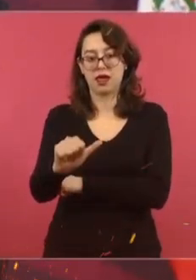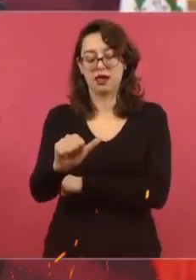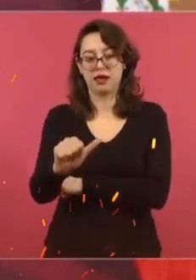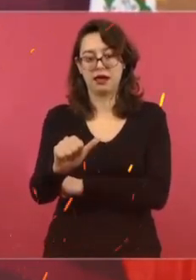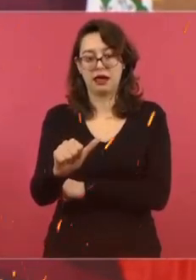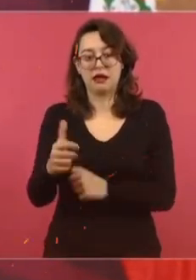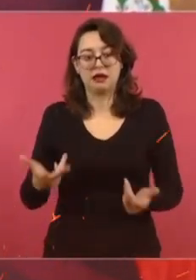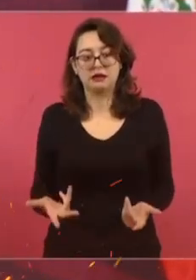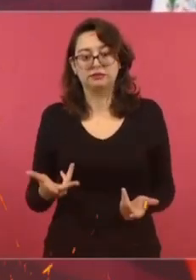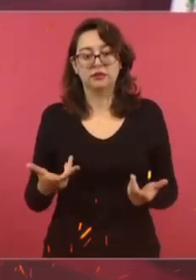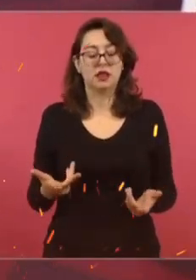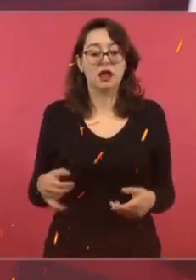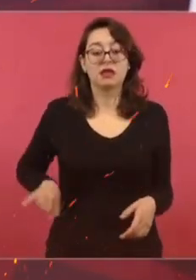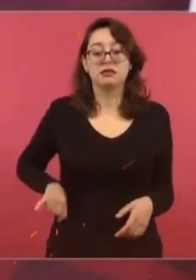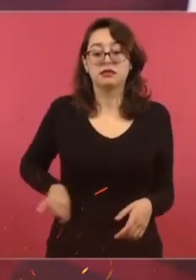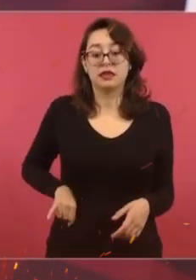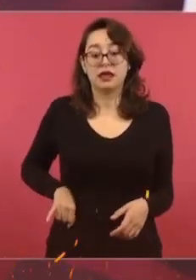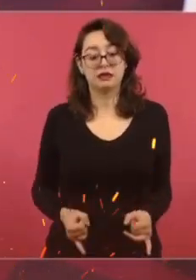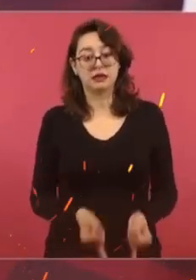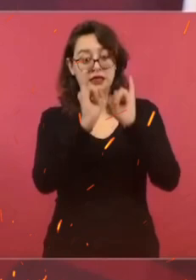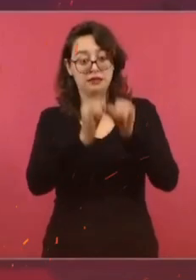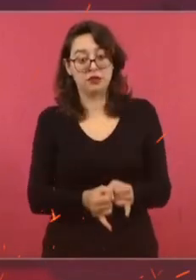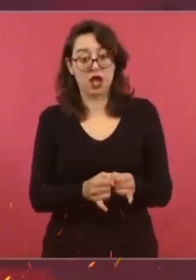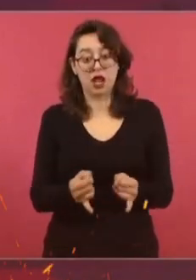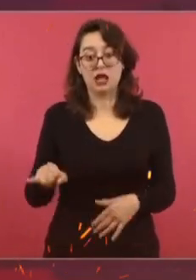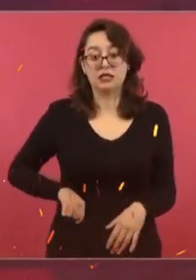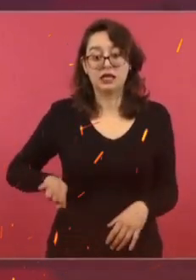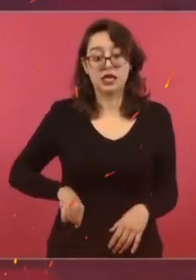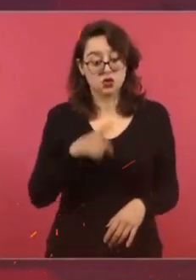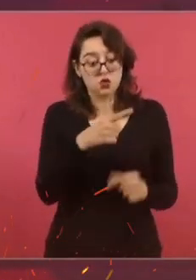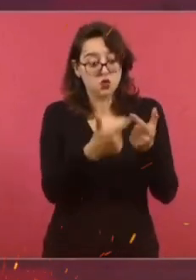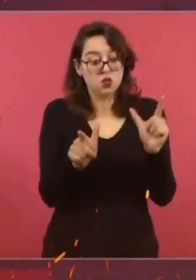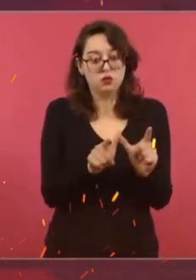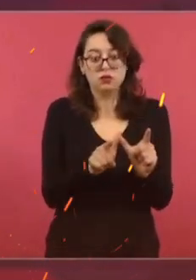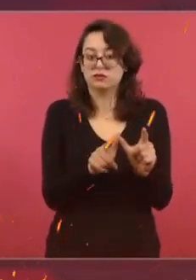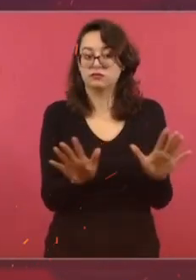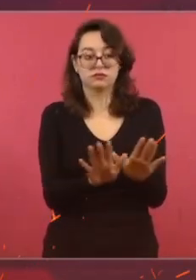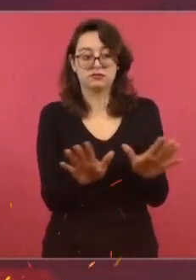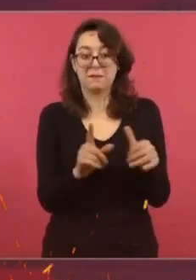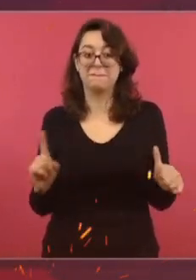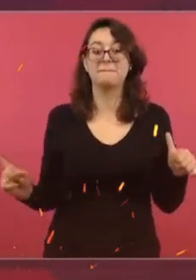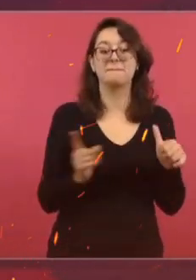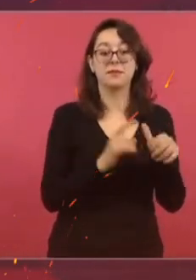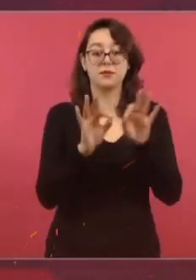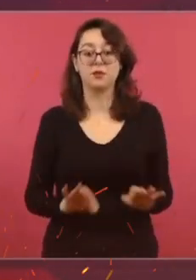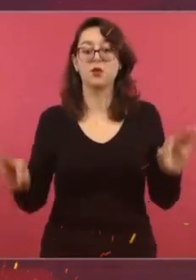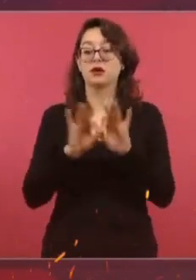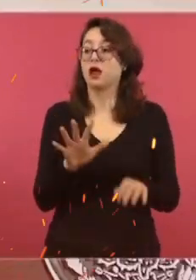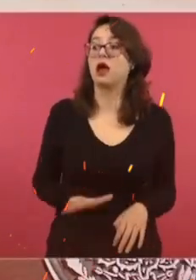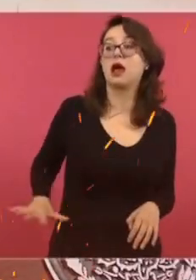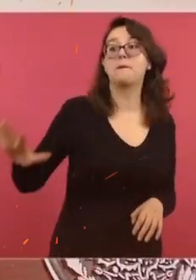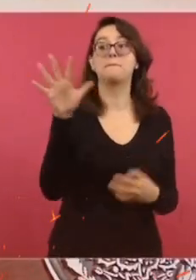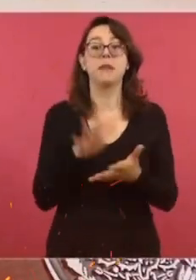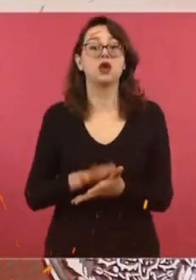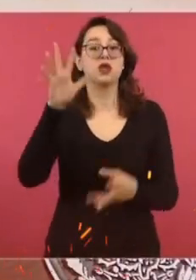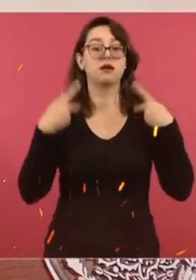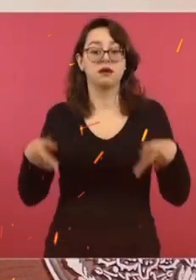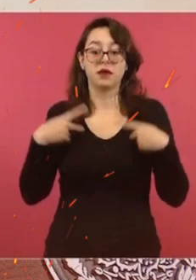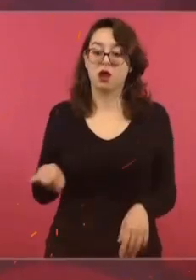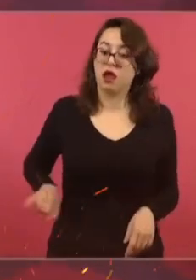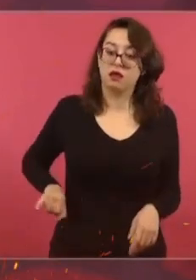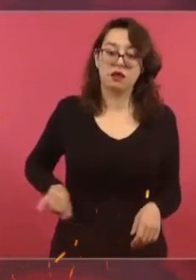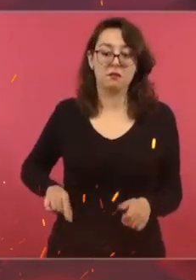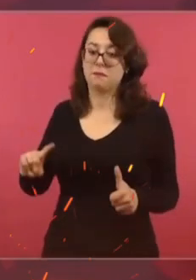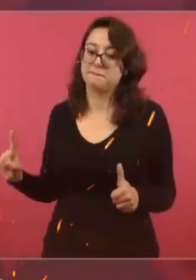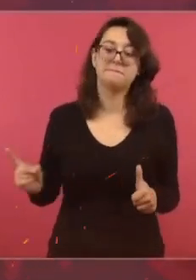o de grupo que esté por encima del interés general, del interés del pueblo. No